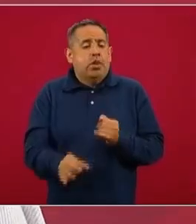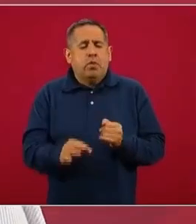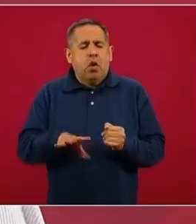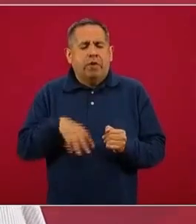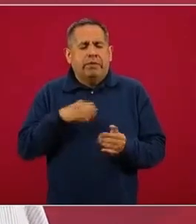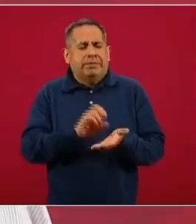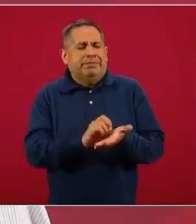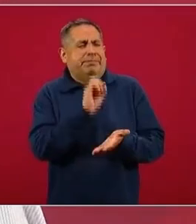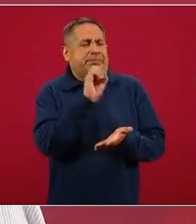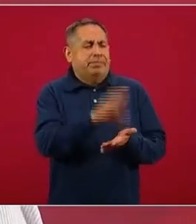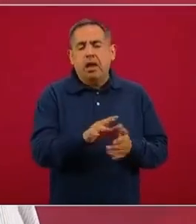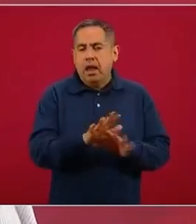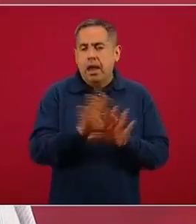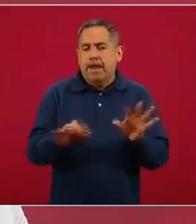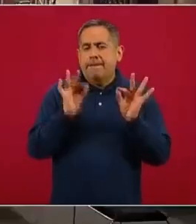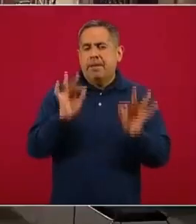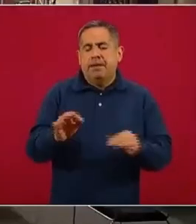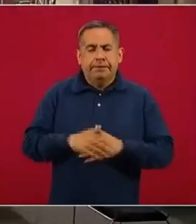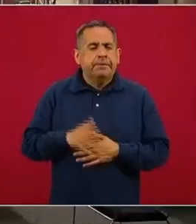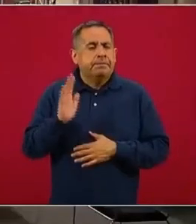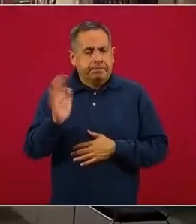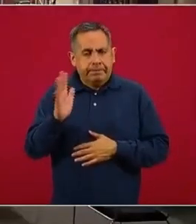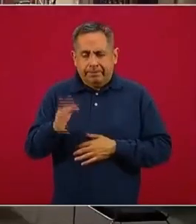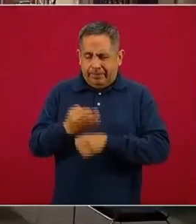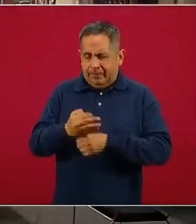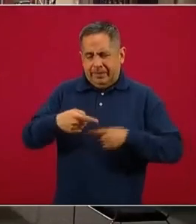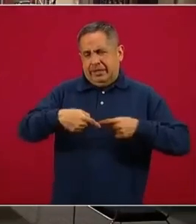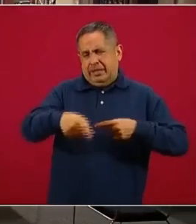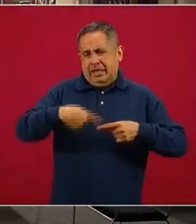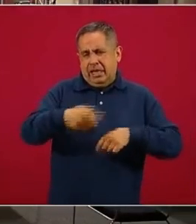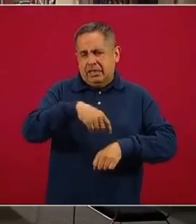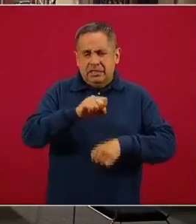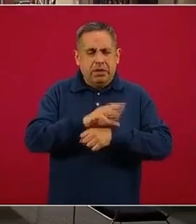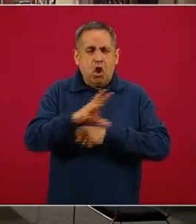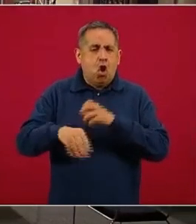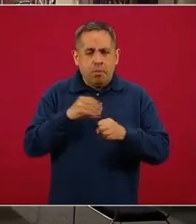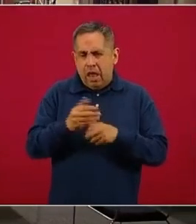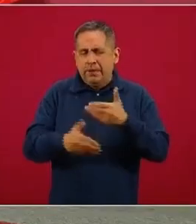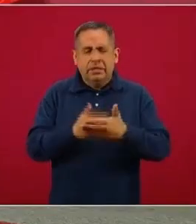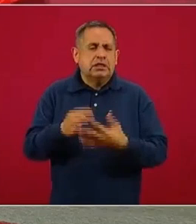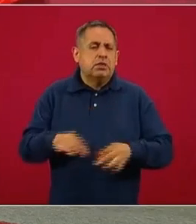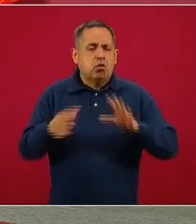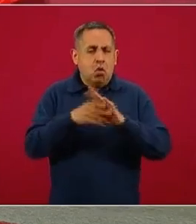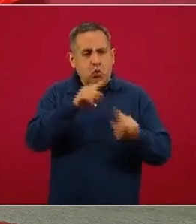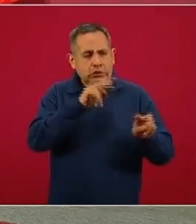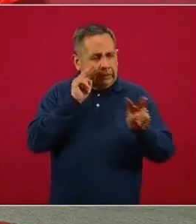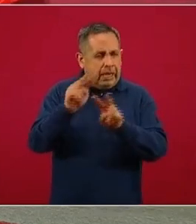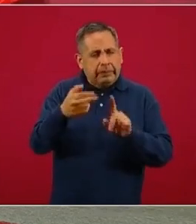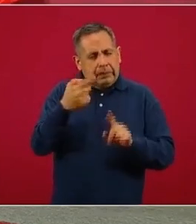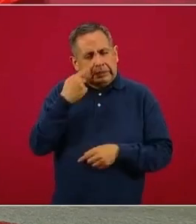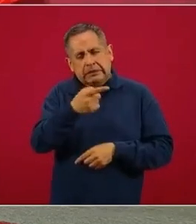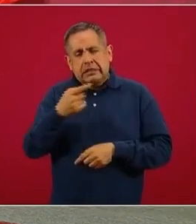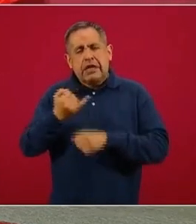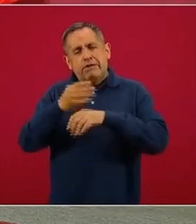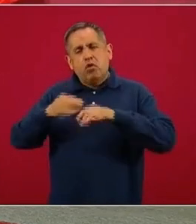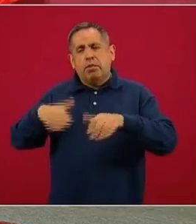el último esfuerzo que estamos tratando de coordinar. Pero ya en esta misma semana se va a llevar a cabo un avance importante y ustedes lo van a poder comprobar en el